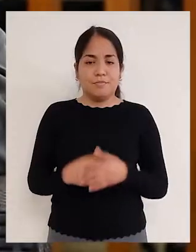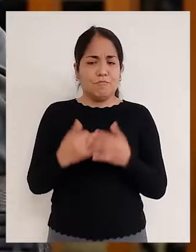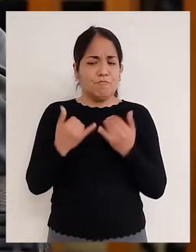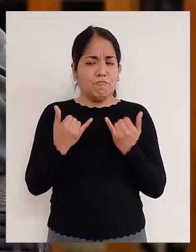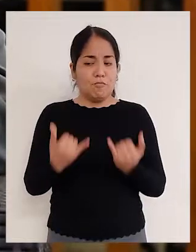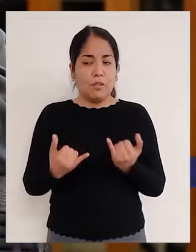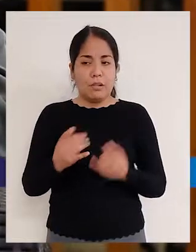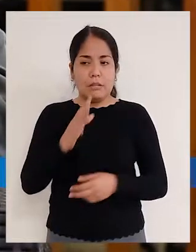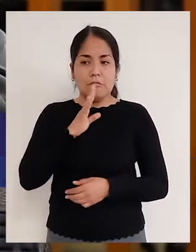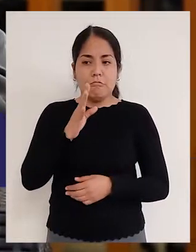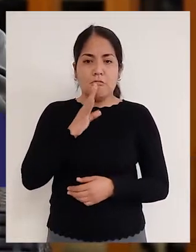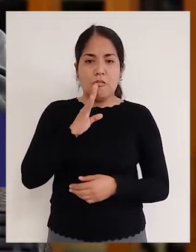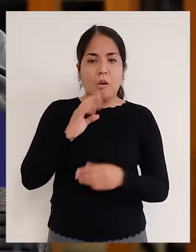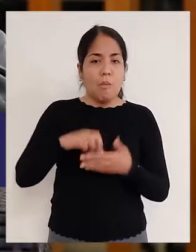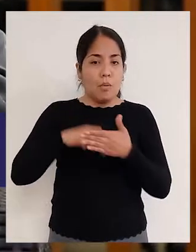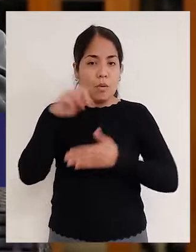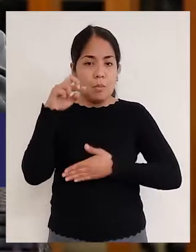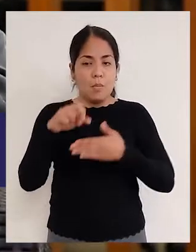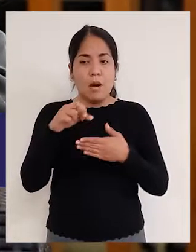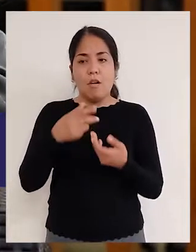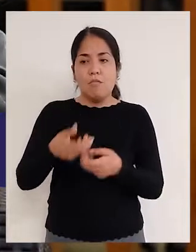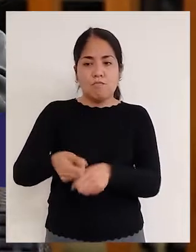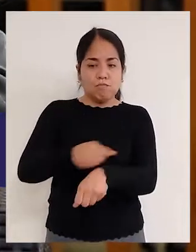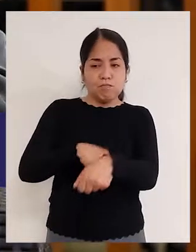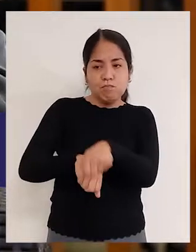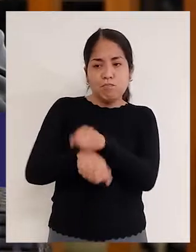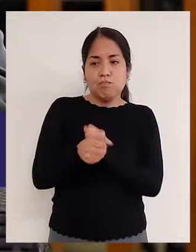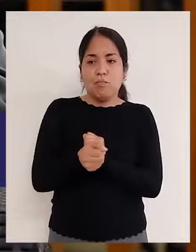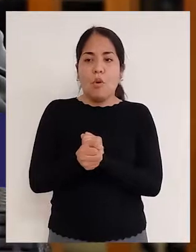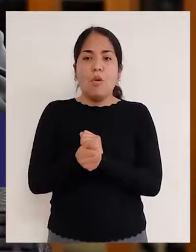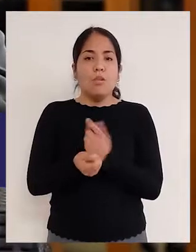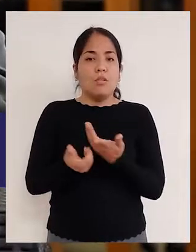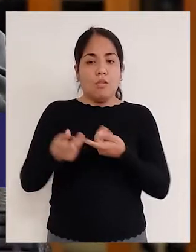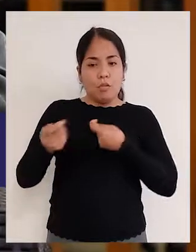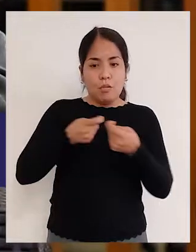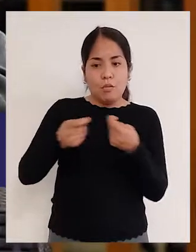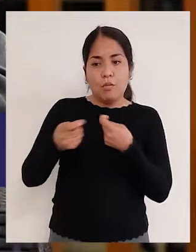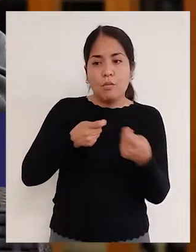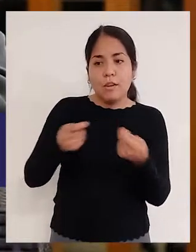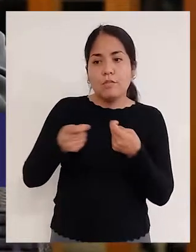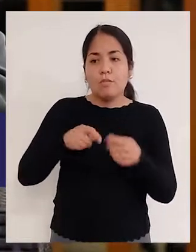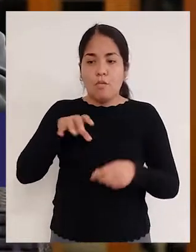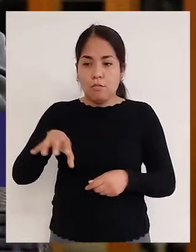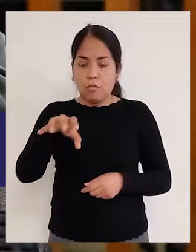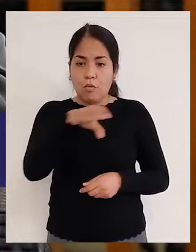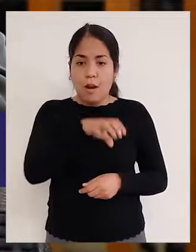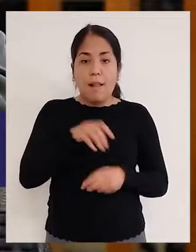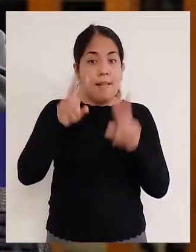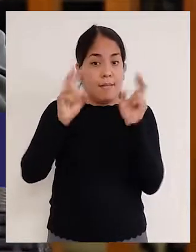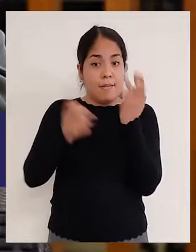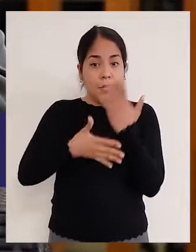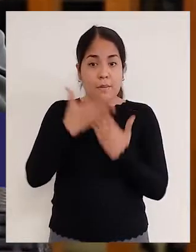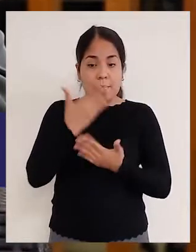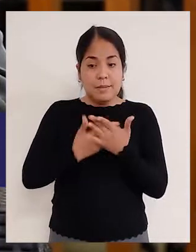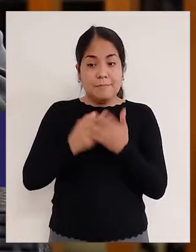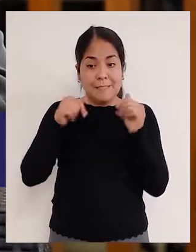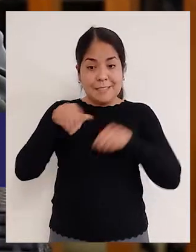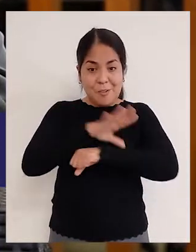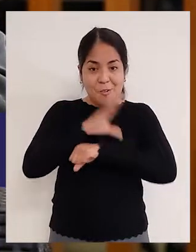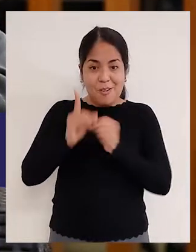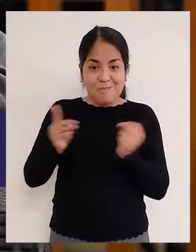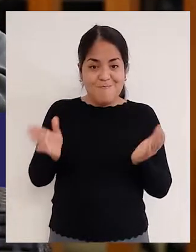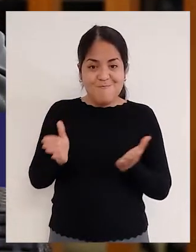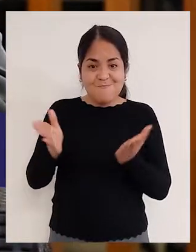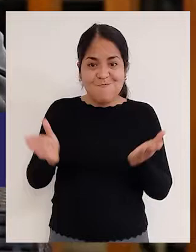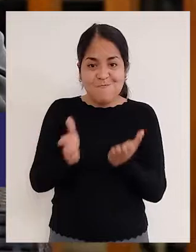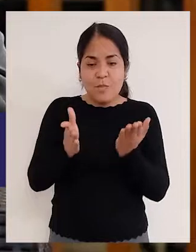Hoy hablaremos sobre el programa de fortalecimiento de gobiernos regionales y locales en materia de discapacidad que impulsamos aquí